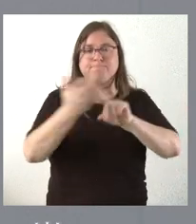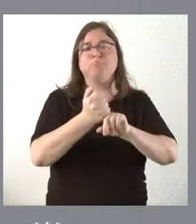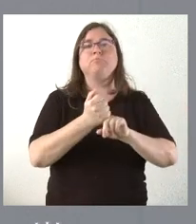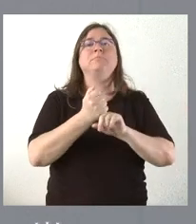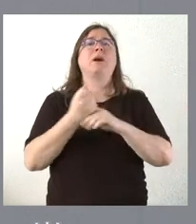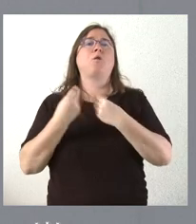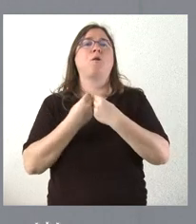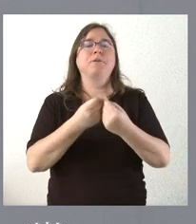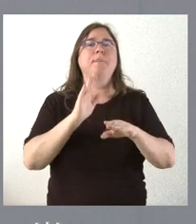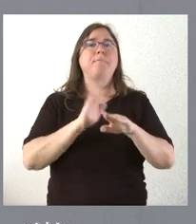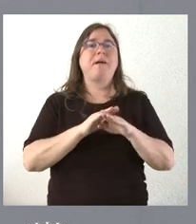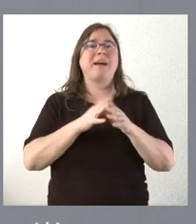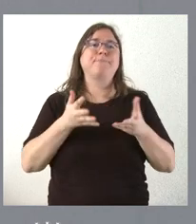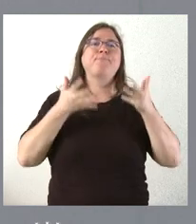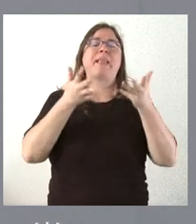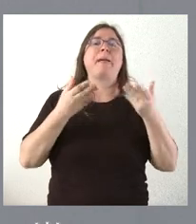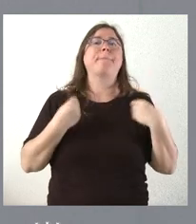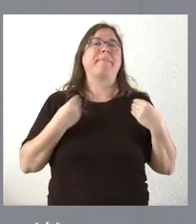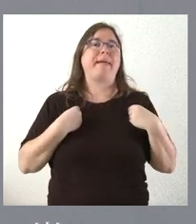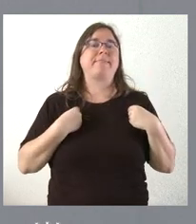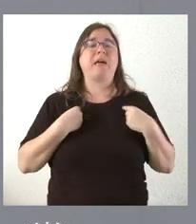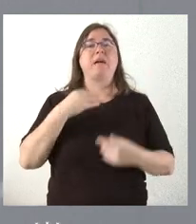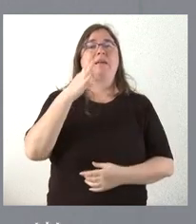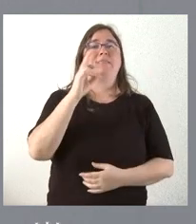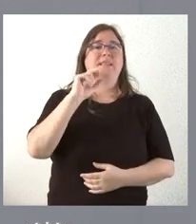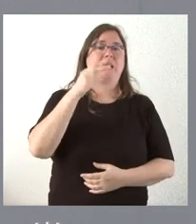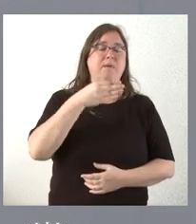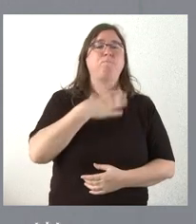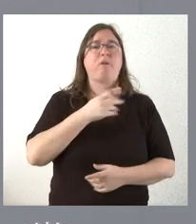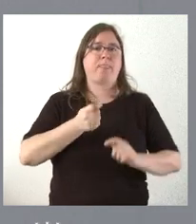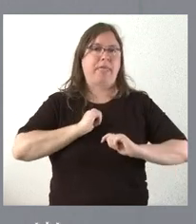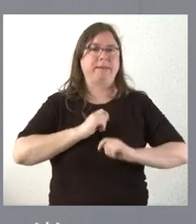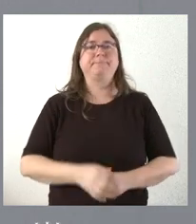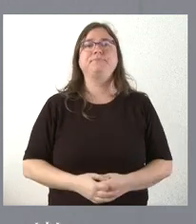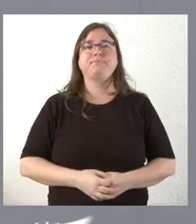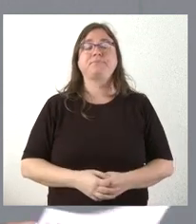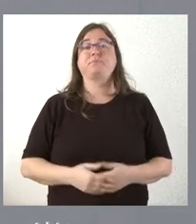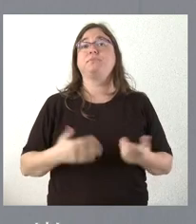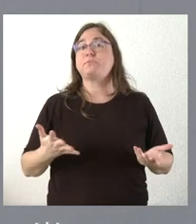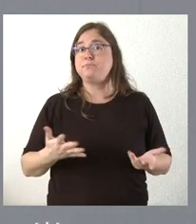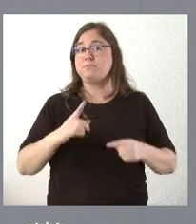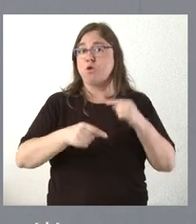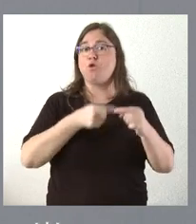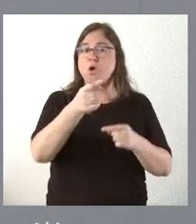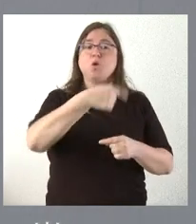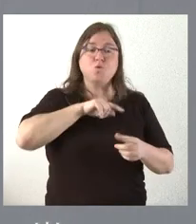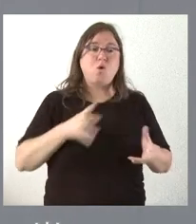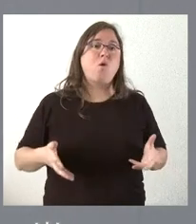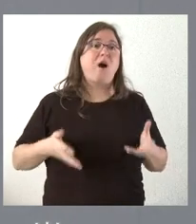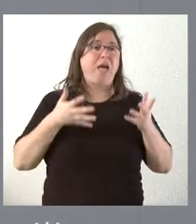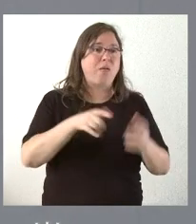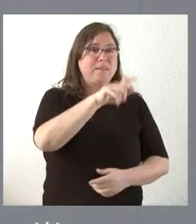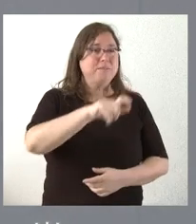en la disposición de estas viviendas que Sareb pueda proveernos. Como consecuencia de todo ello, además de ayudar a las personas con más